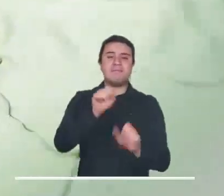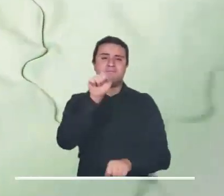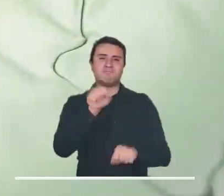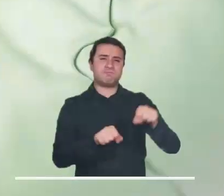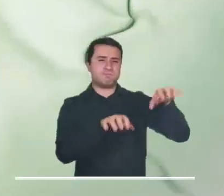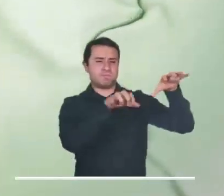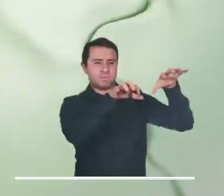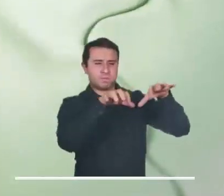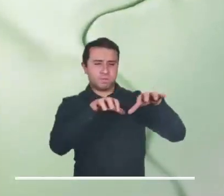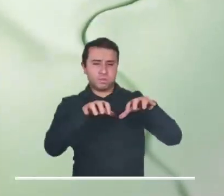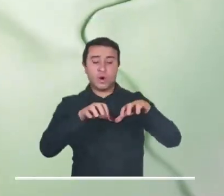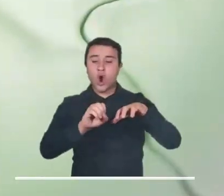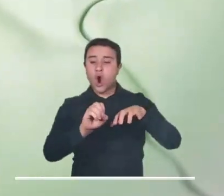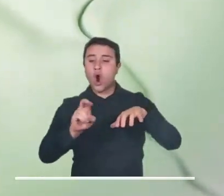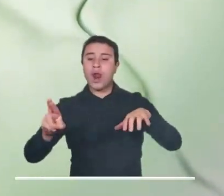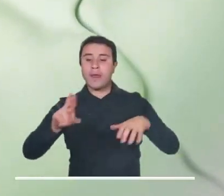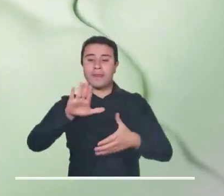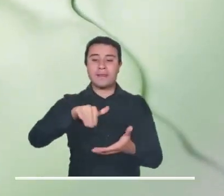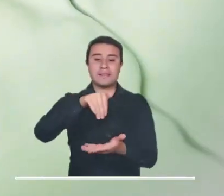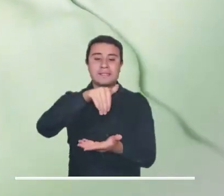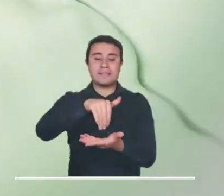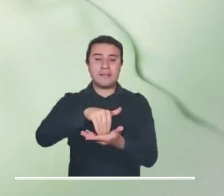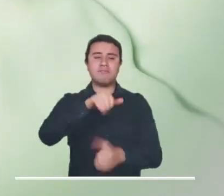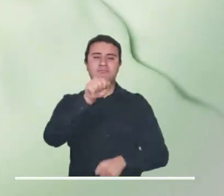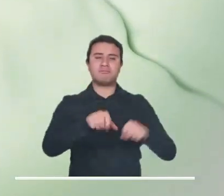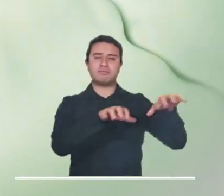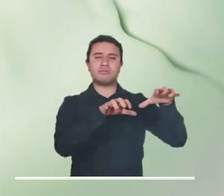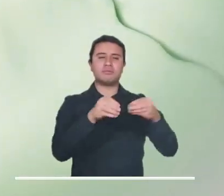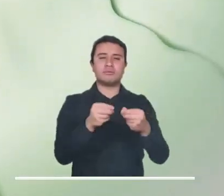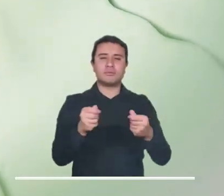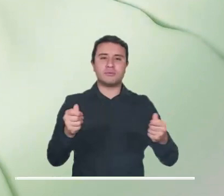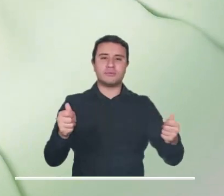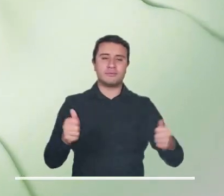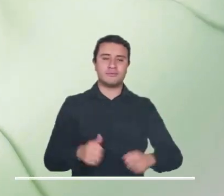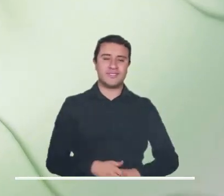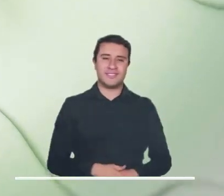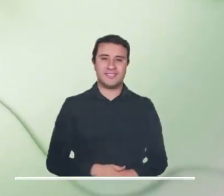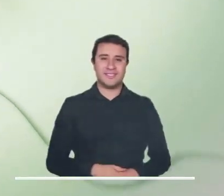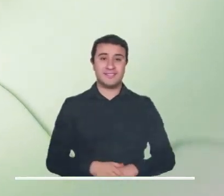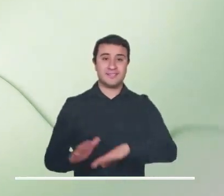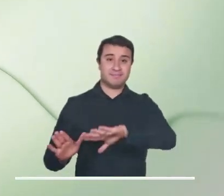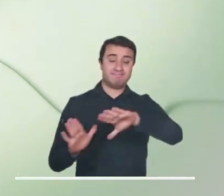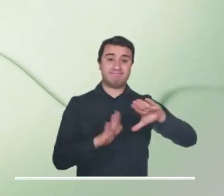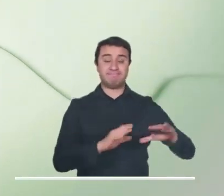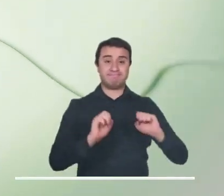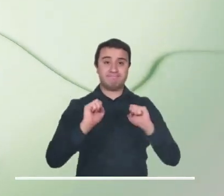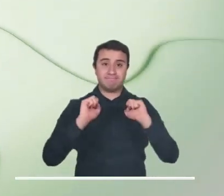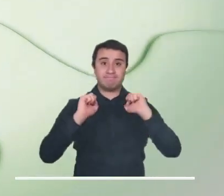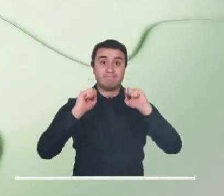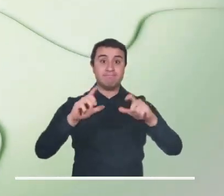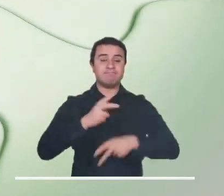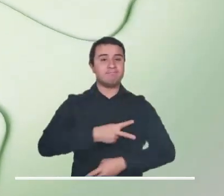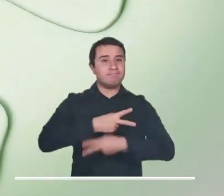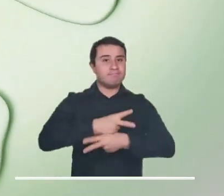Finalmente, en las primeras horas de la mañana, la capital del país podría presentar lloviznas en el oriente y centro de la ciudad.